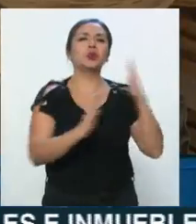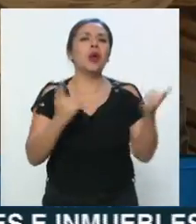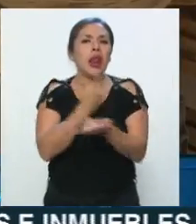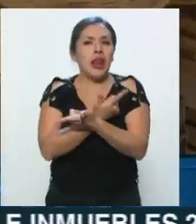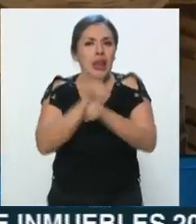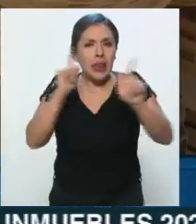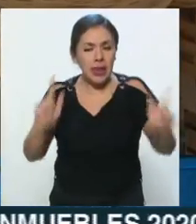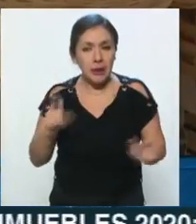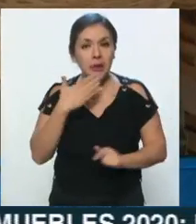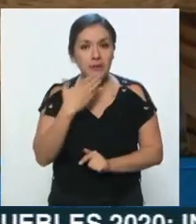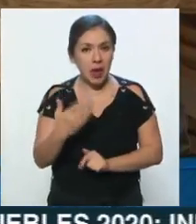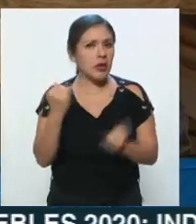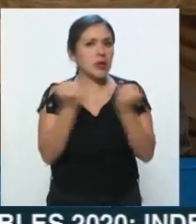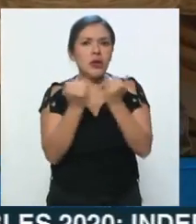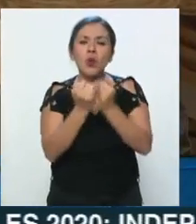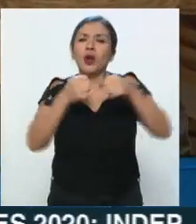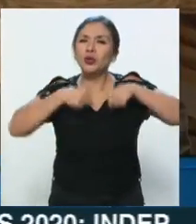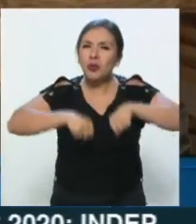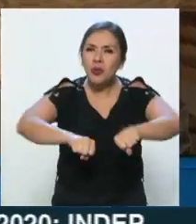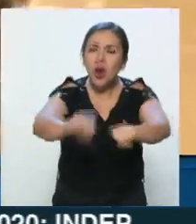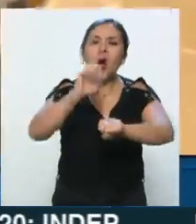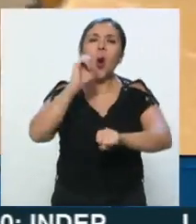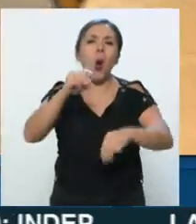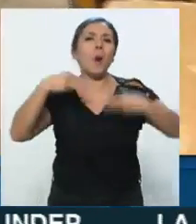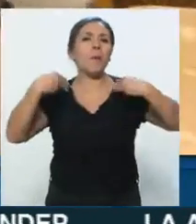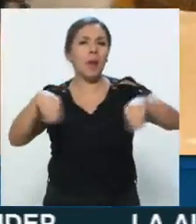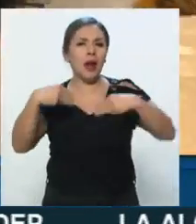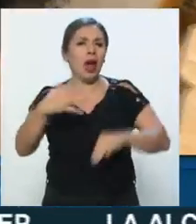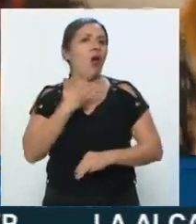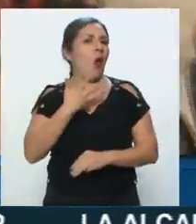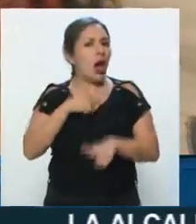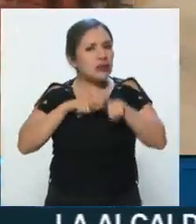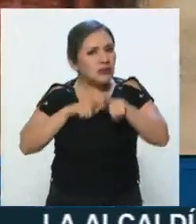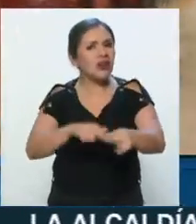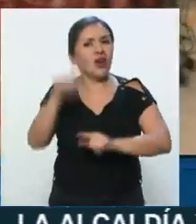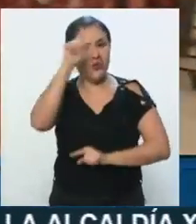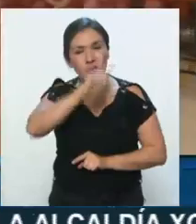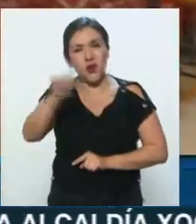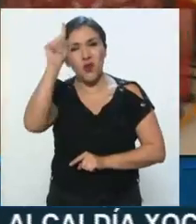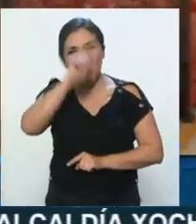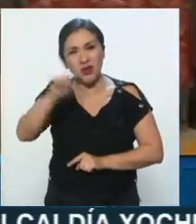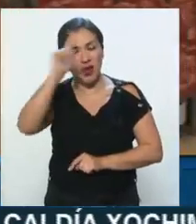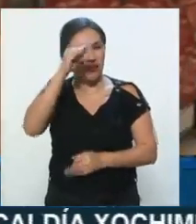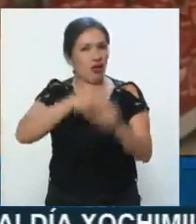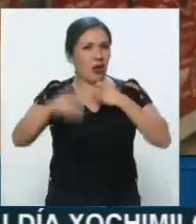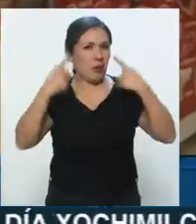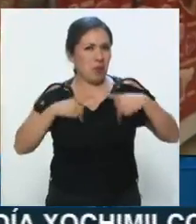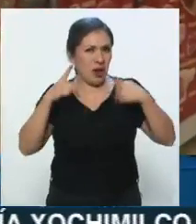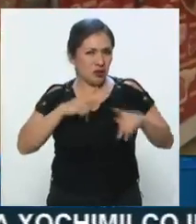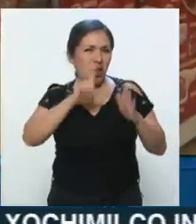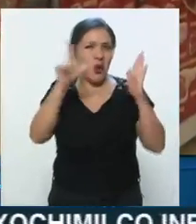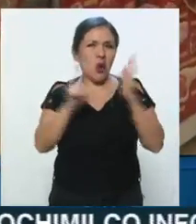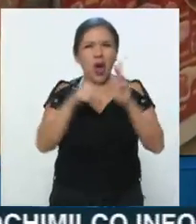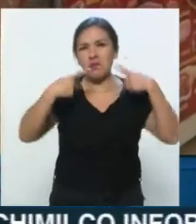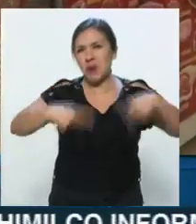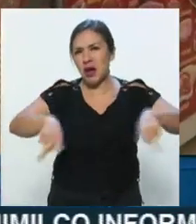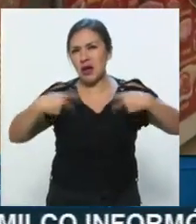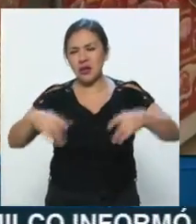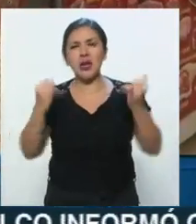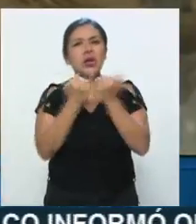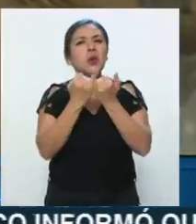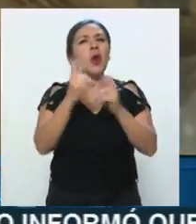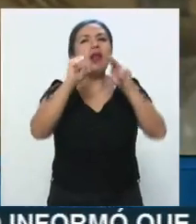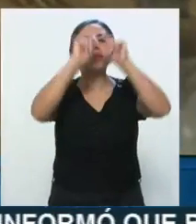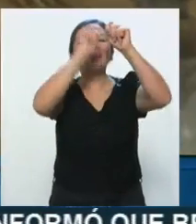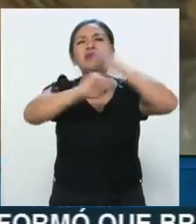tomando de manera permanente por parte de los locatarios y de las